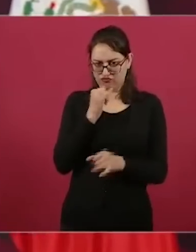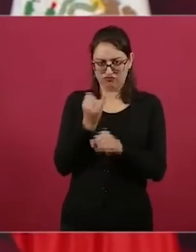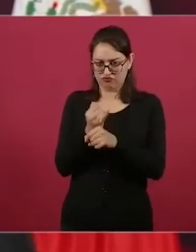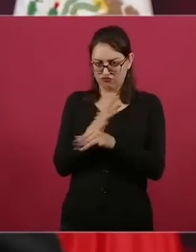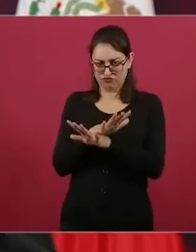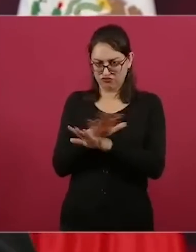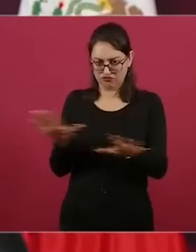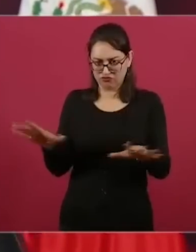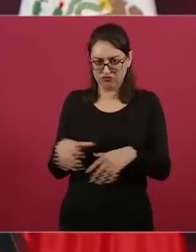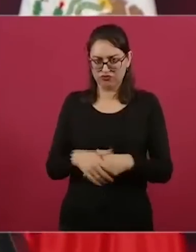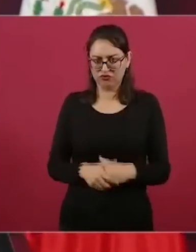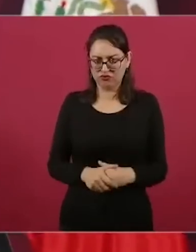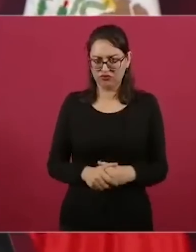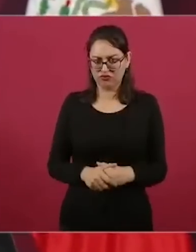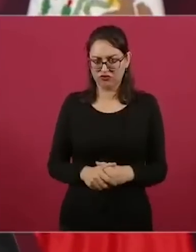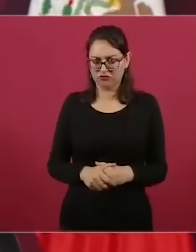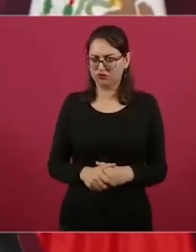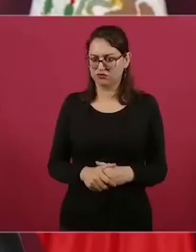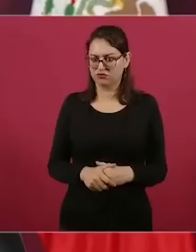vamos a tener este espacio?